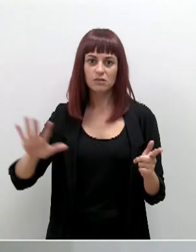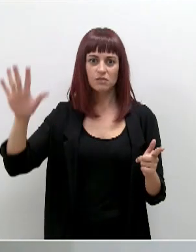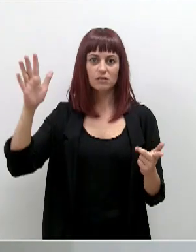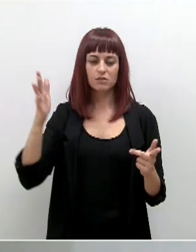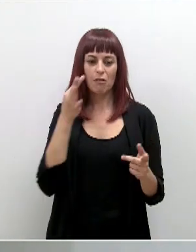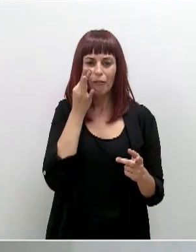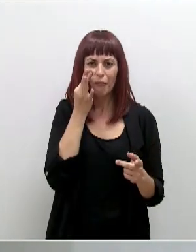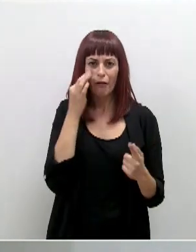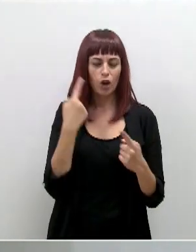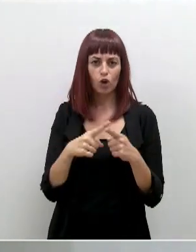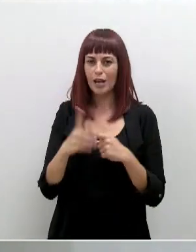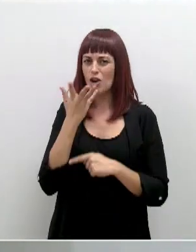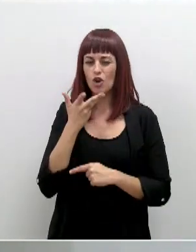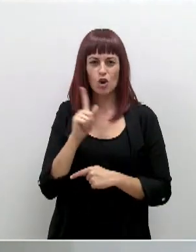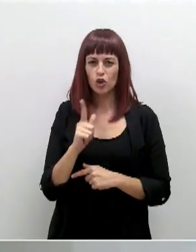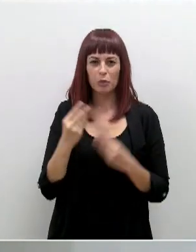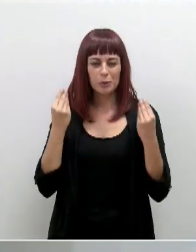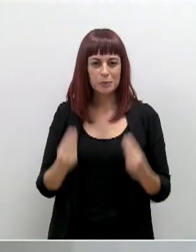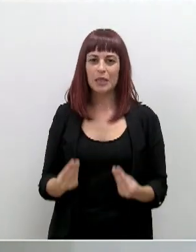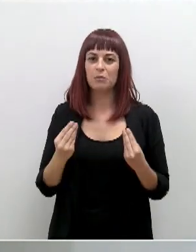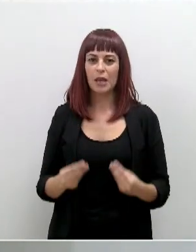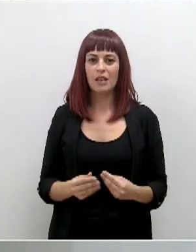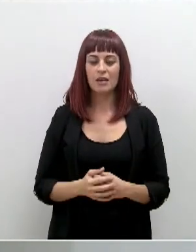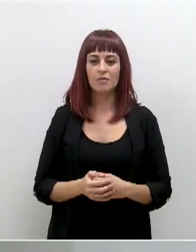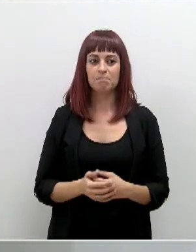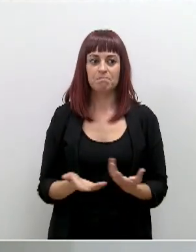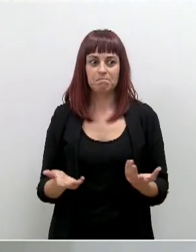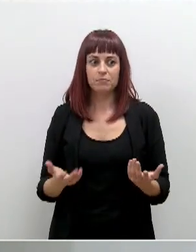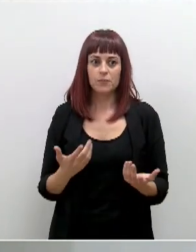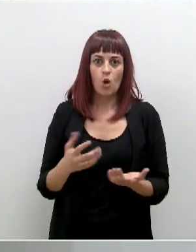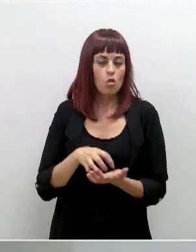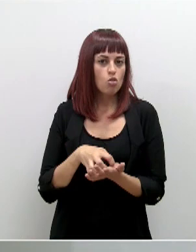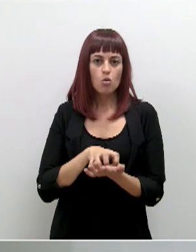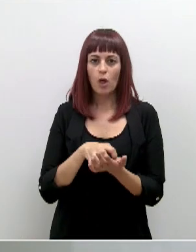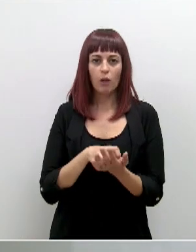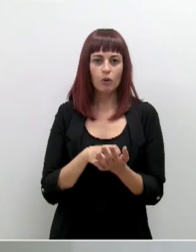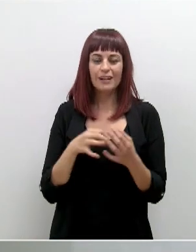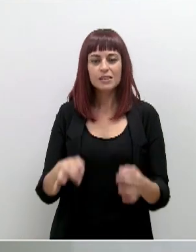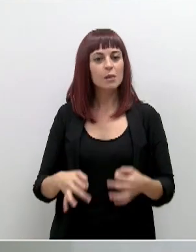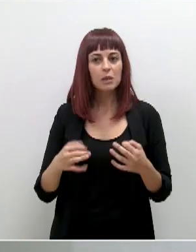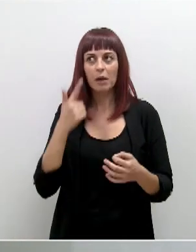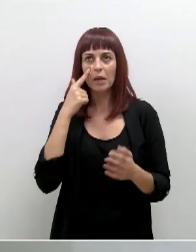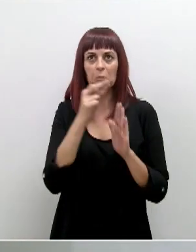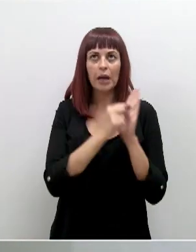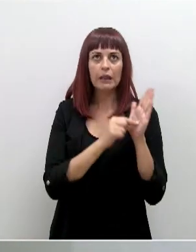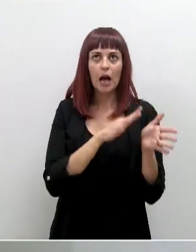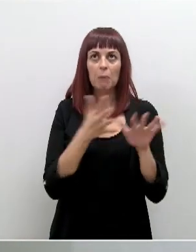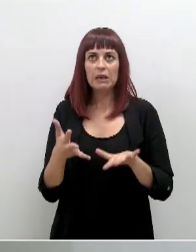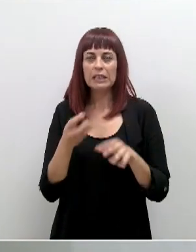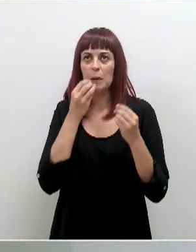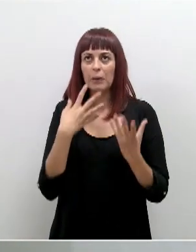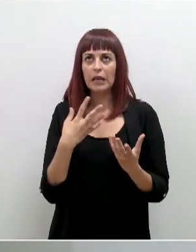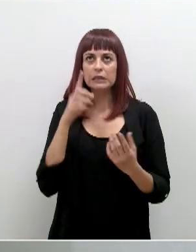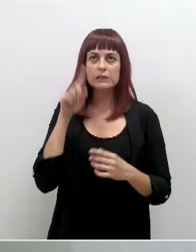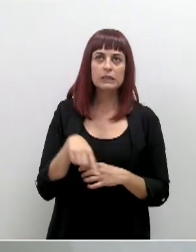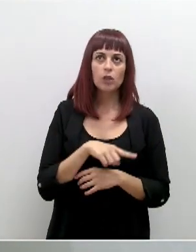hay cosas que desconocemos y, bueno, siempre tenemos cierta incertidumbre respecto a si las medidas que estamos tomando, en el umbral que estamos tomando, en la